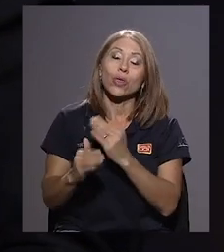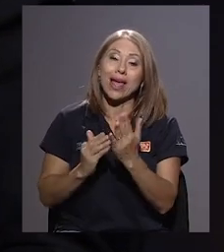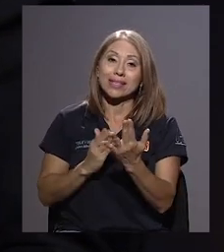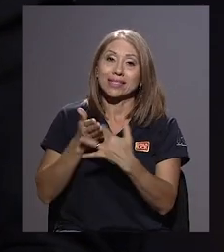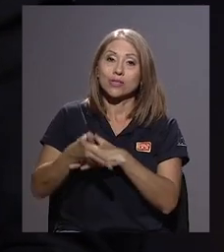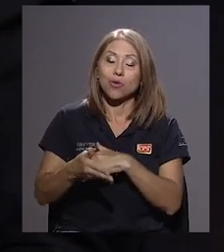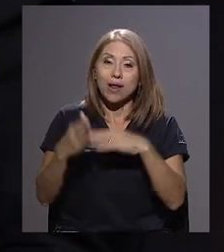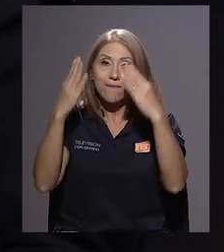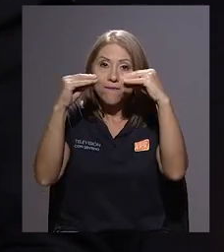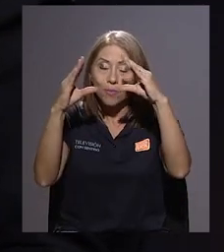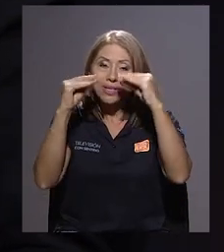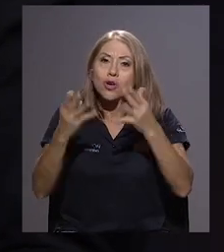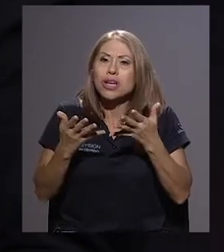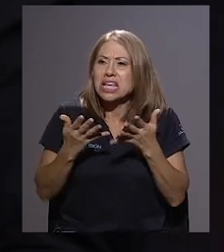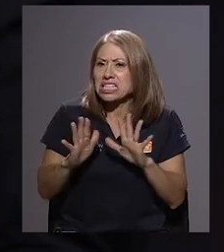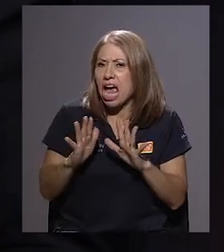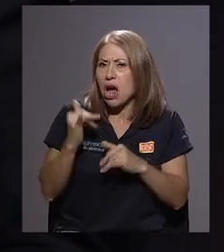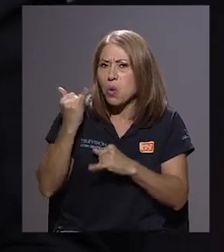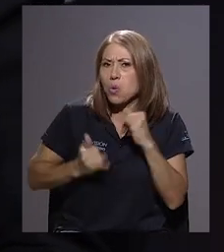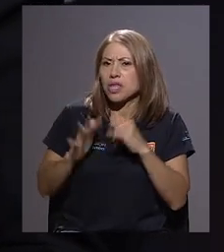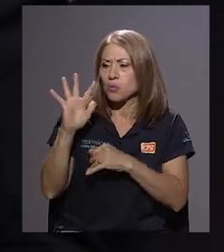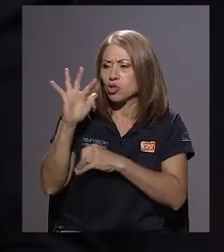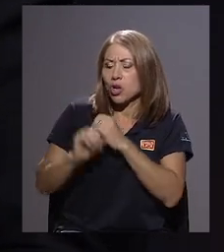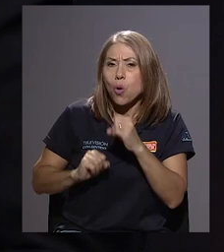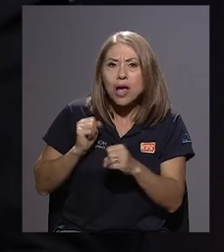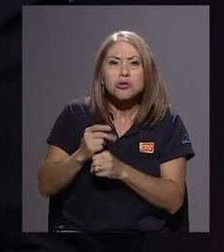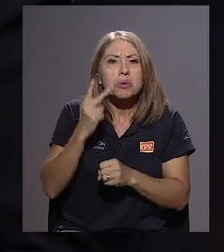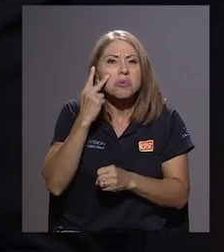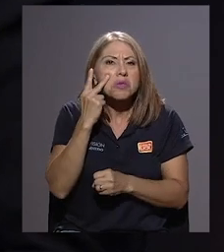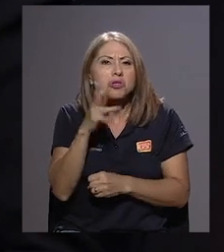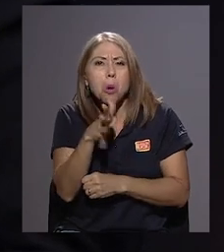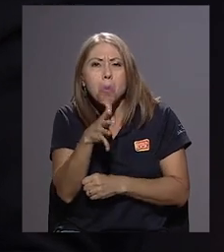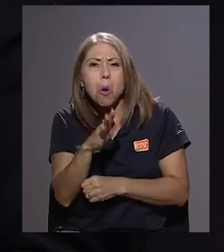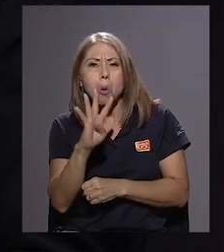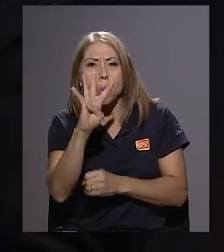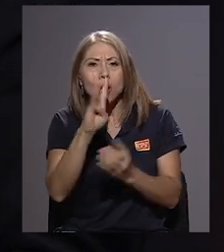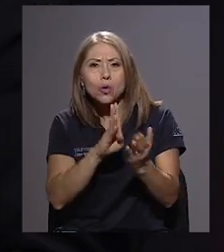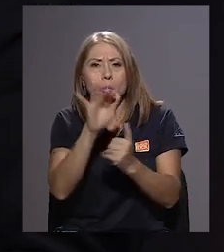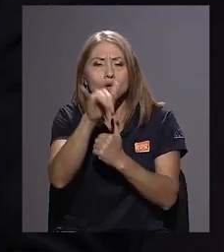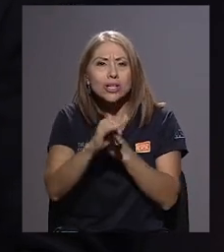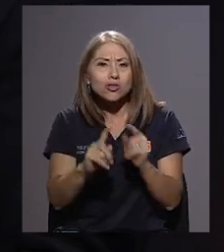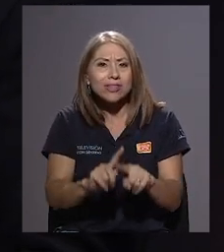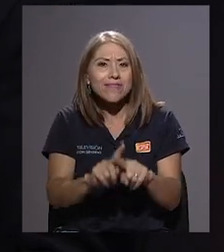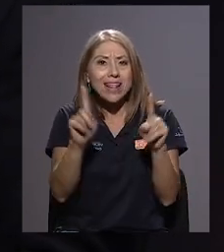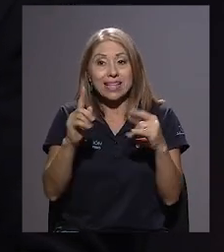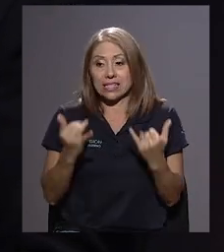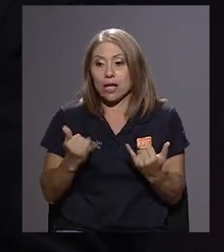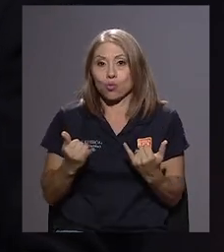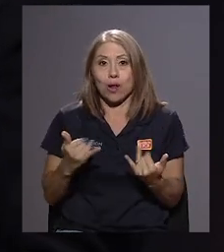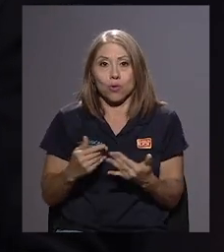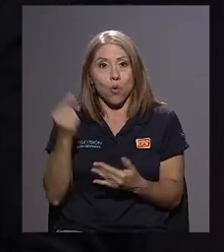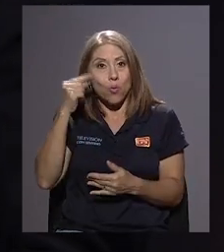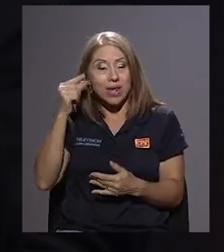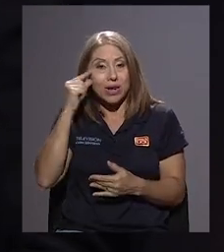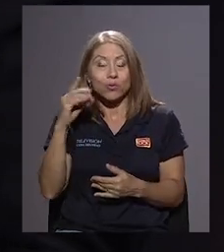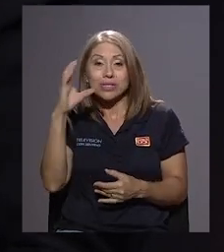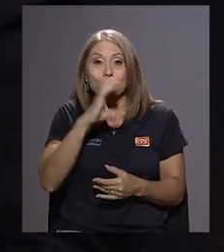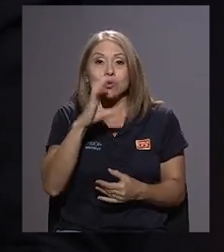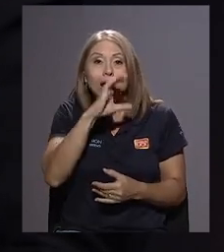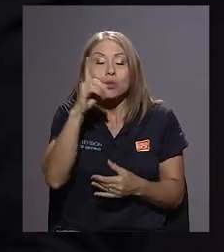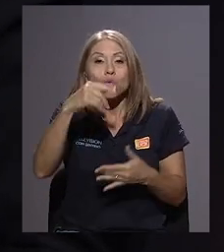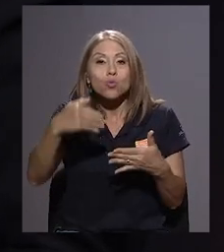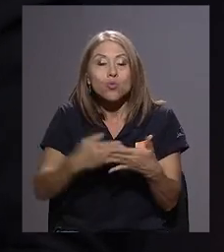hemos visto ya en los últimos cinco años como cuatro proyectos diferentes y creo que el actual gobierno está buscando un nuevo proyecto.